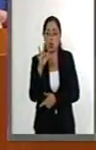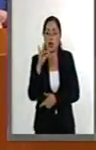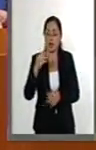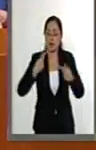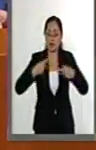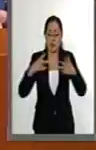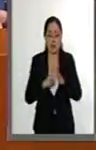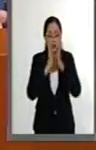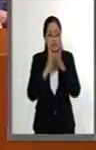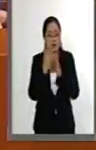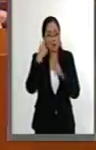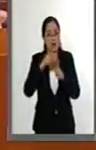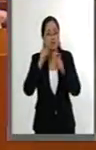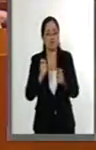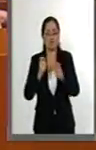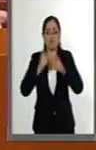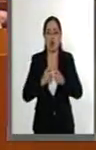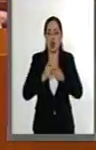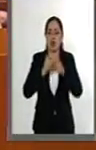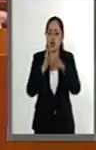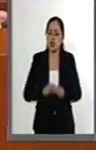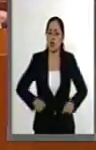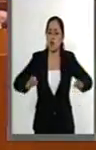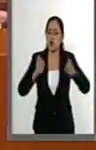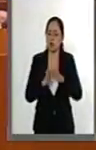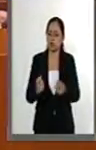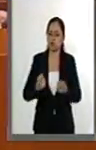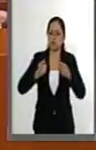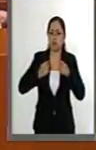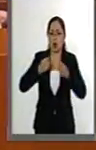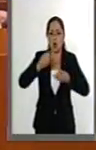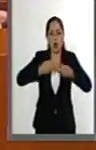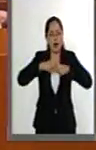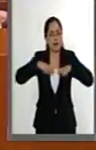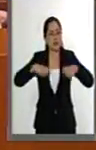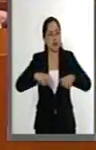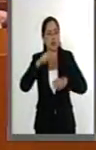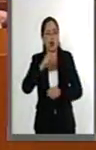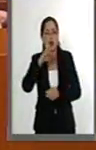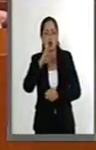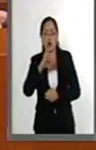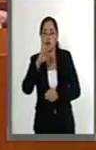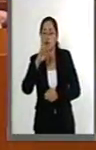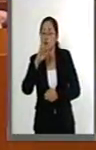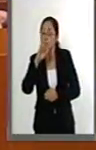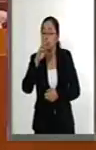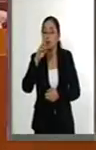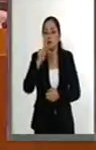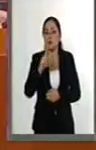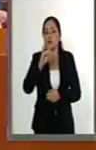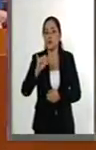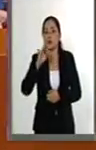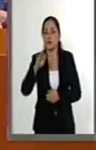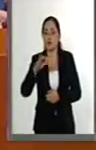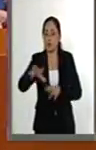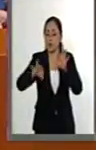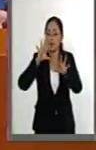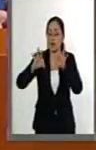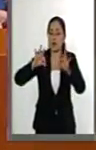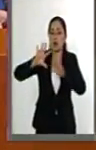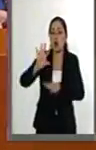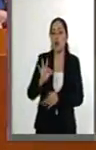participaron por un cargo tan honorable para estar en el Tribunal Federal Electoral, quedaron 42.